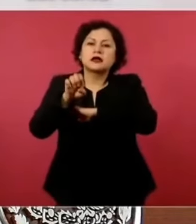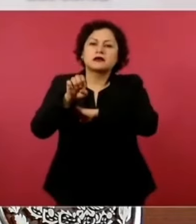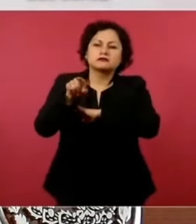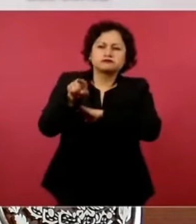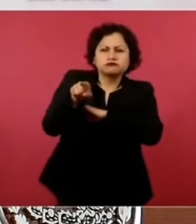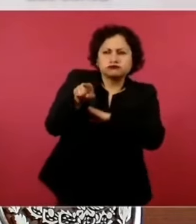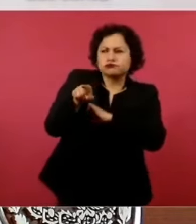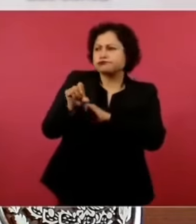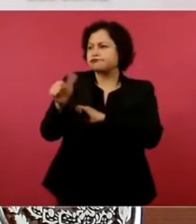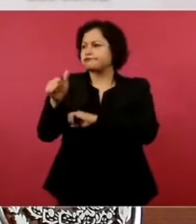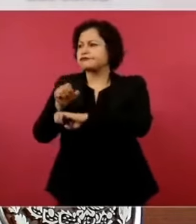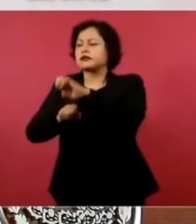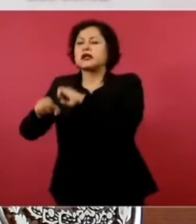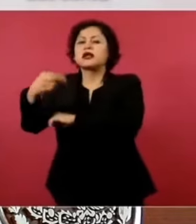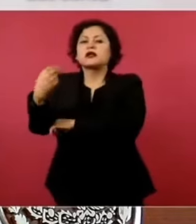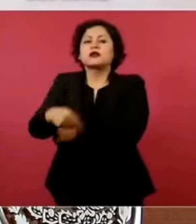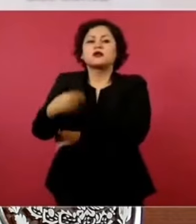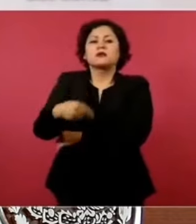Conclusión.